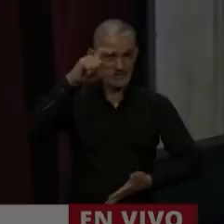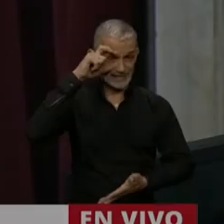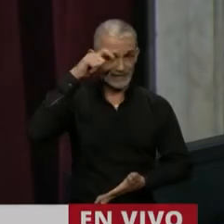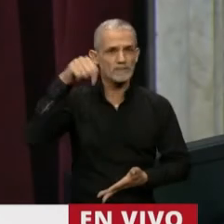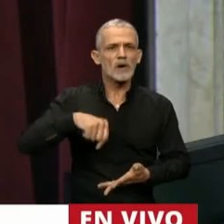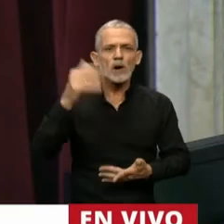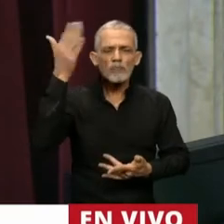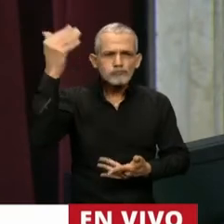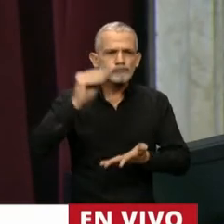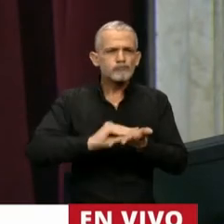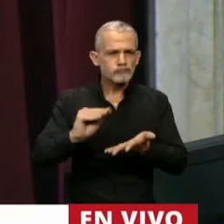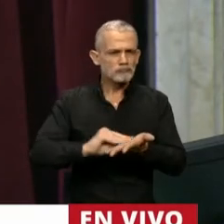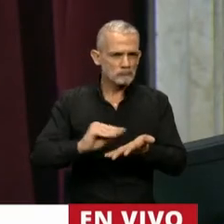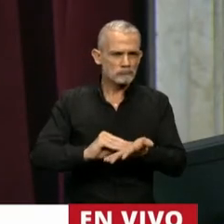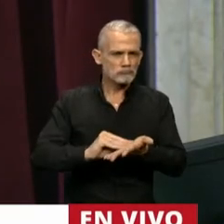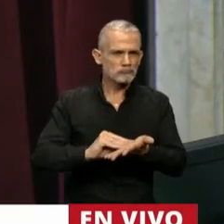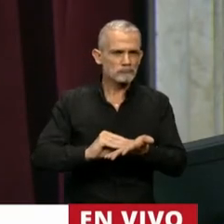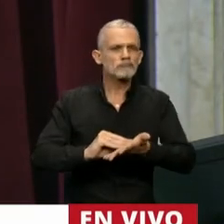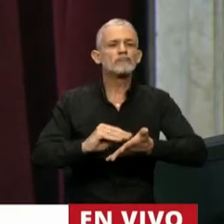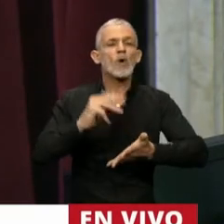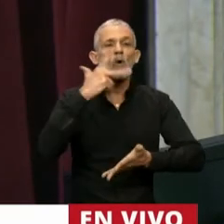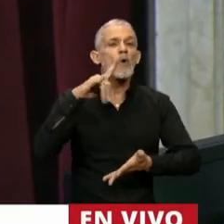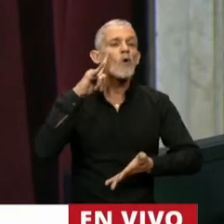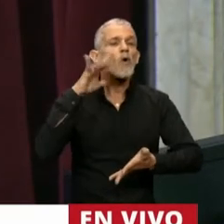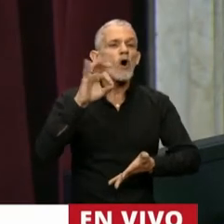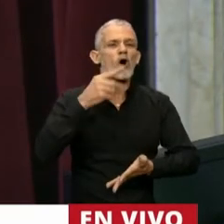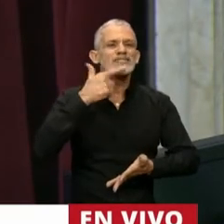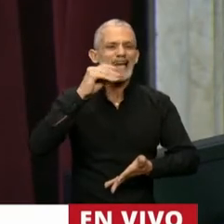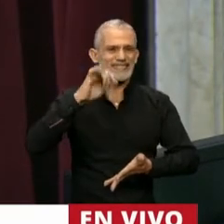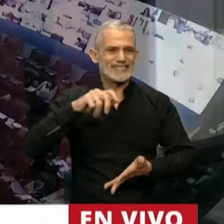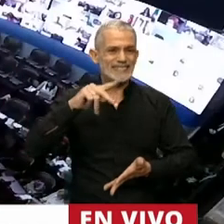En el uso de la palabra, el diputado Hugo Yasky.